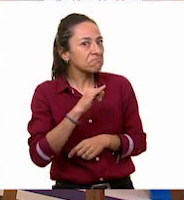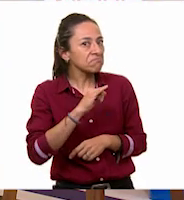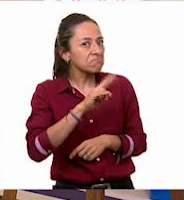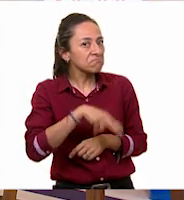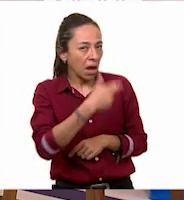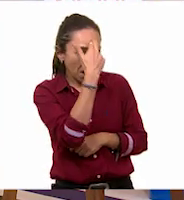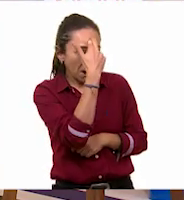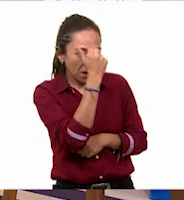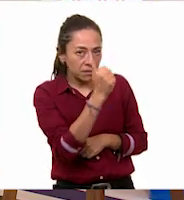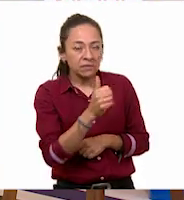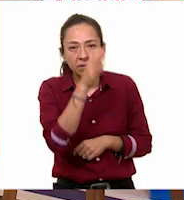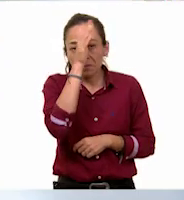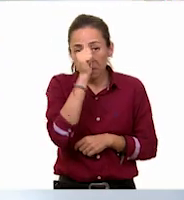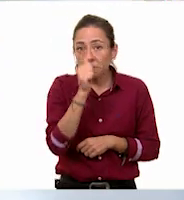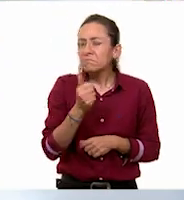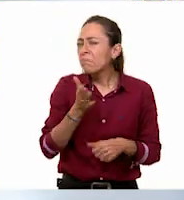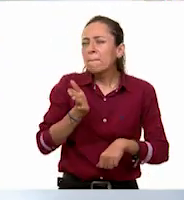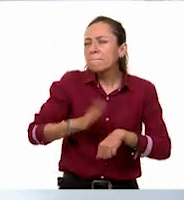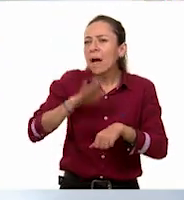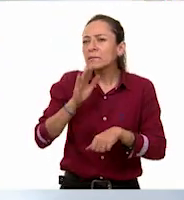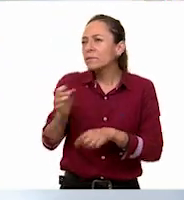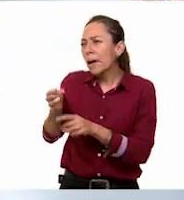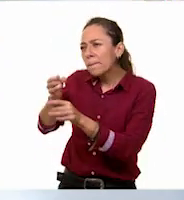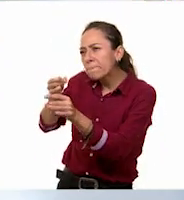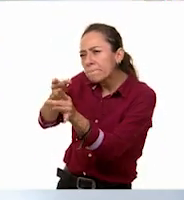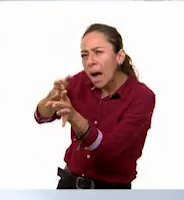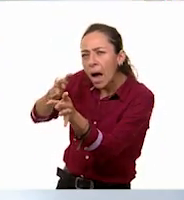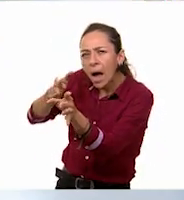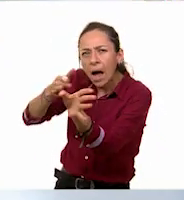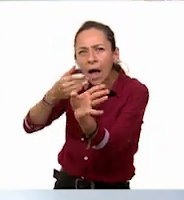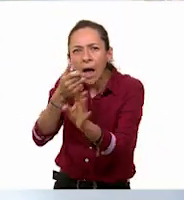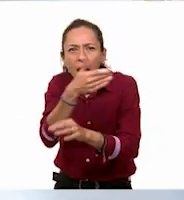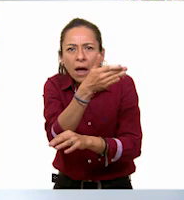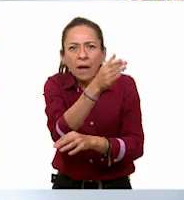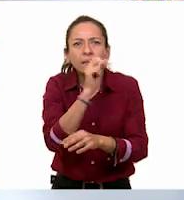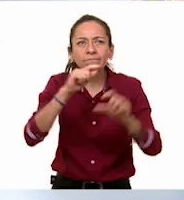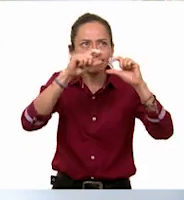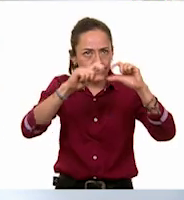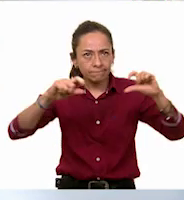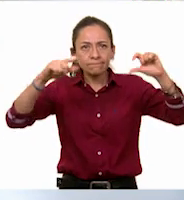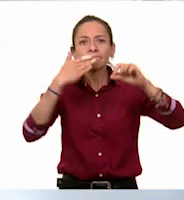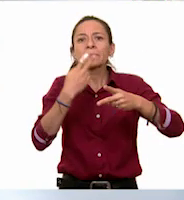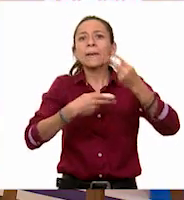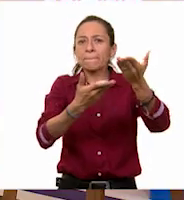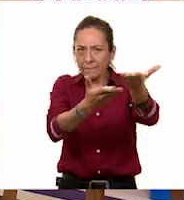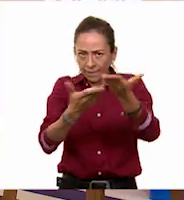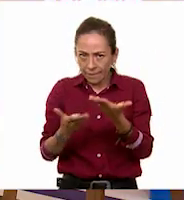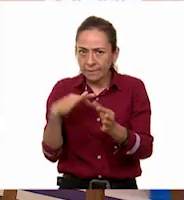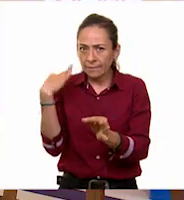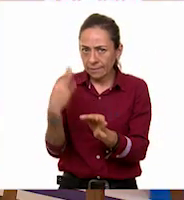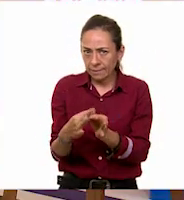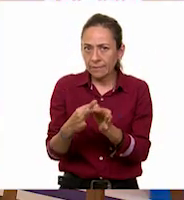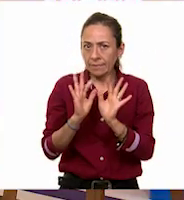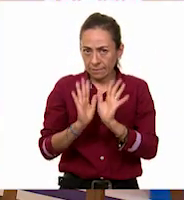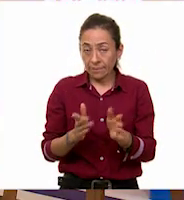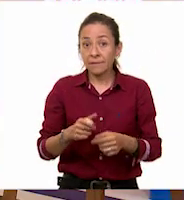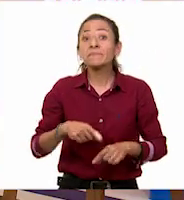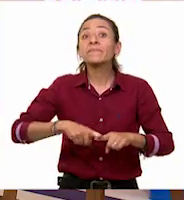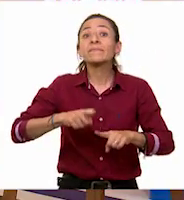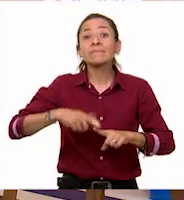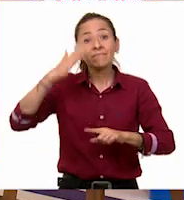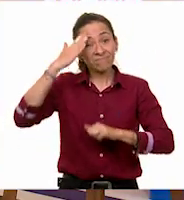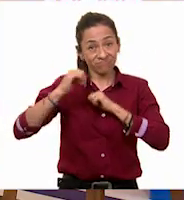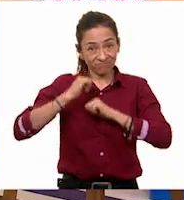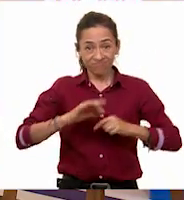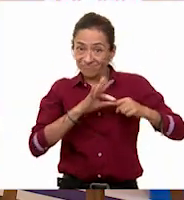Ya tenemos nuestra circulación, nuestro letrero de bienvenida. Nosotros recuerden que vamos a hacer los guías, por eso